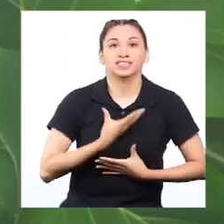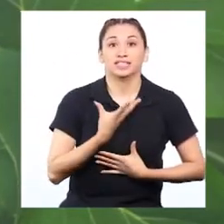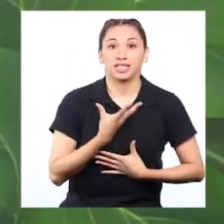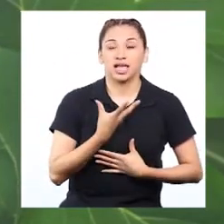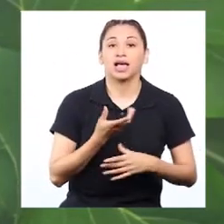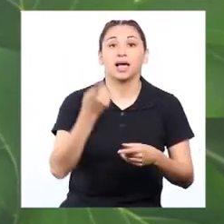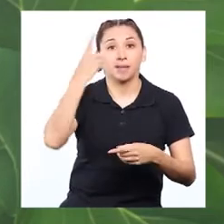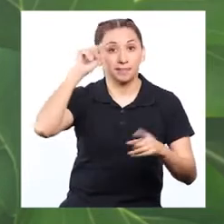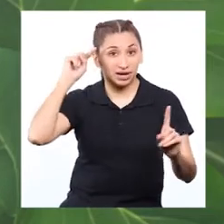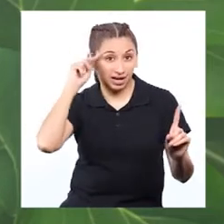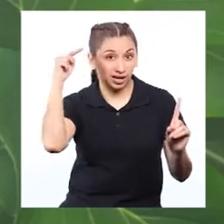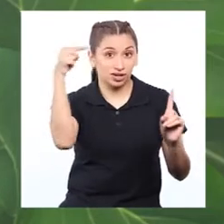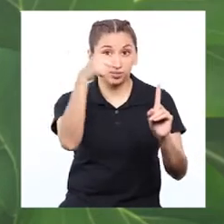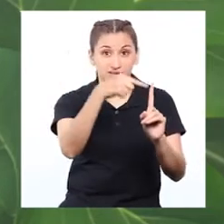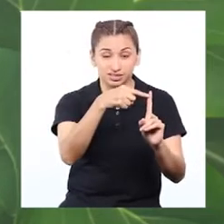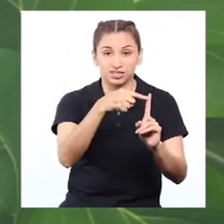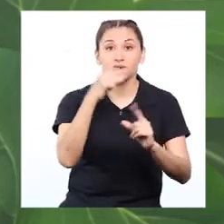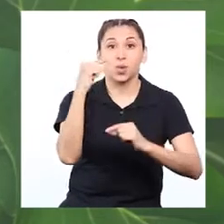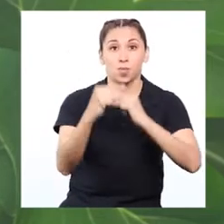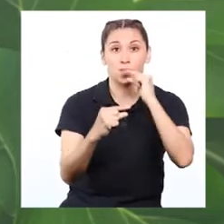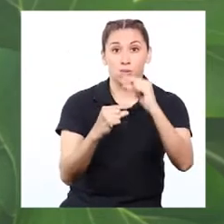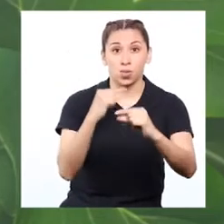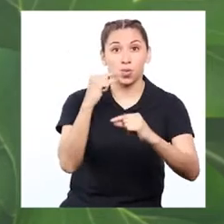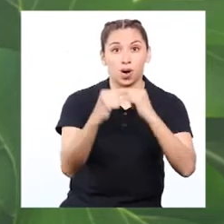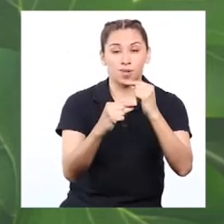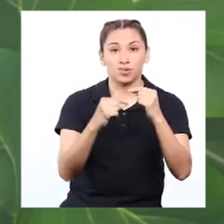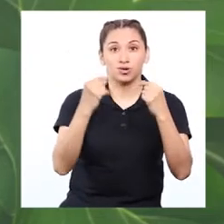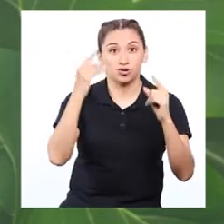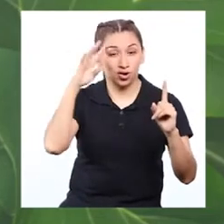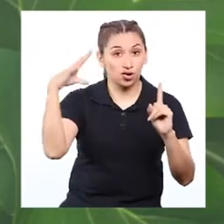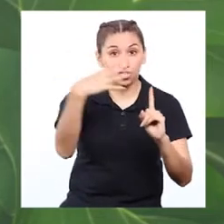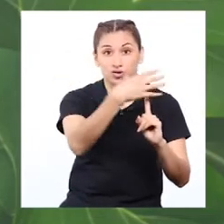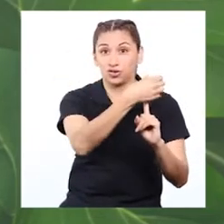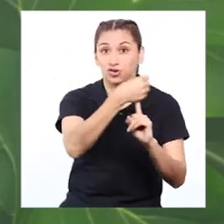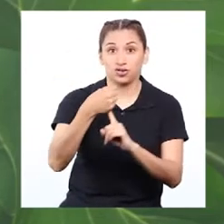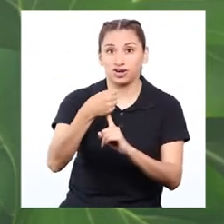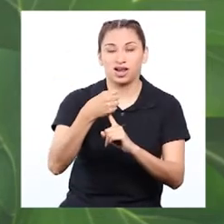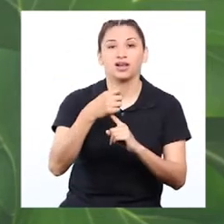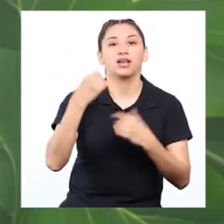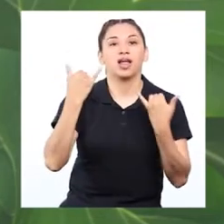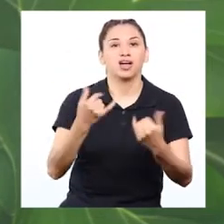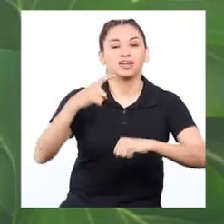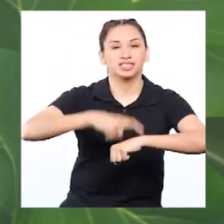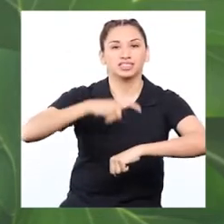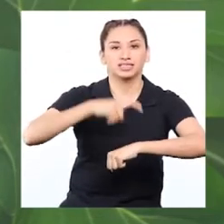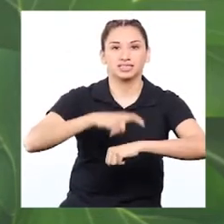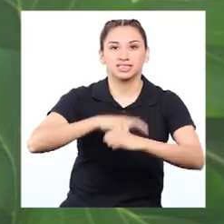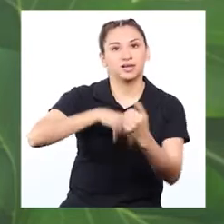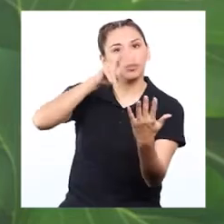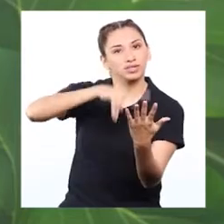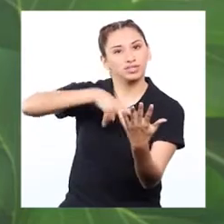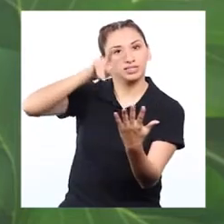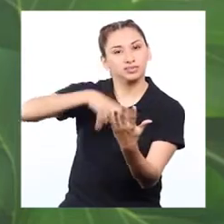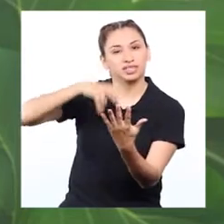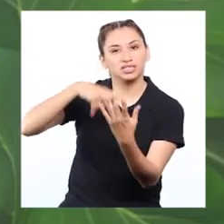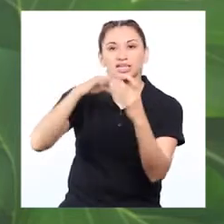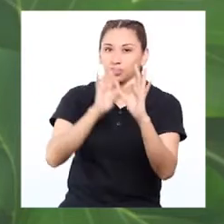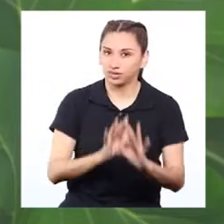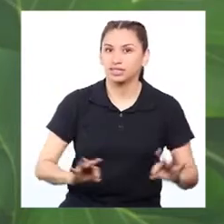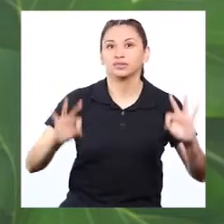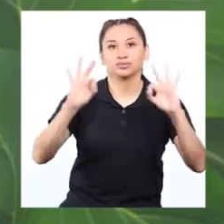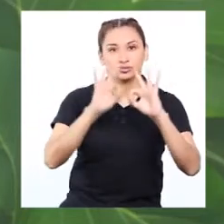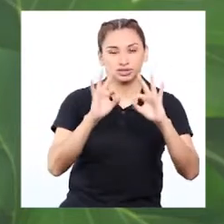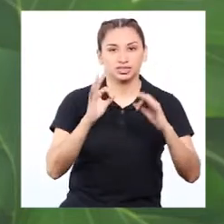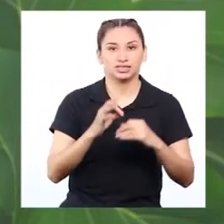renovado. Y para el desafío, poco a poco conseguir, es momento de repasar